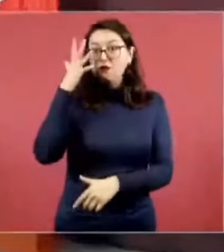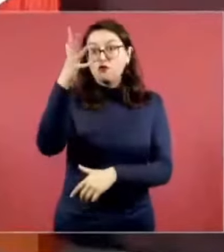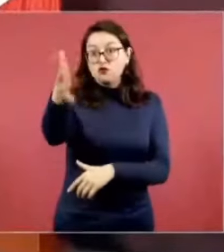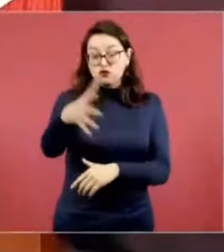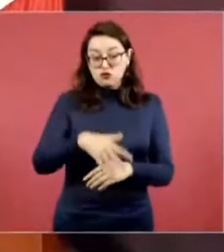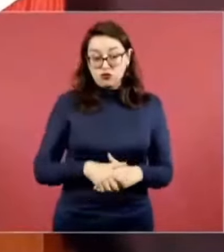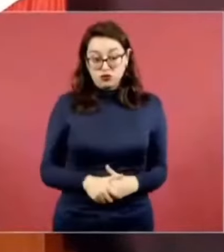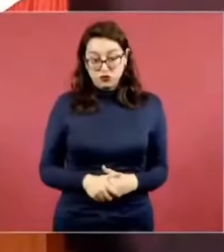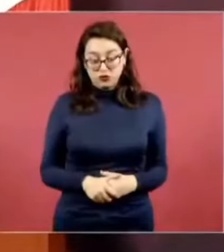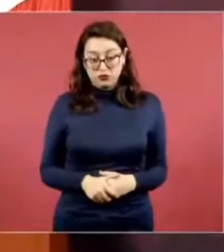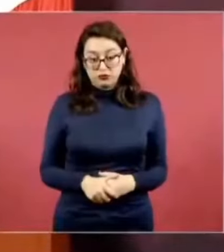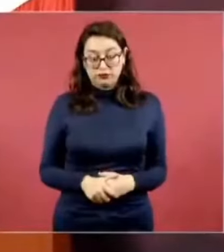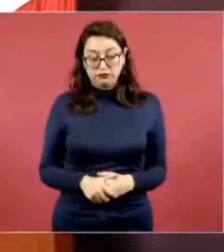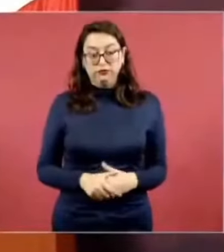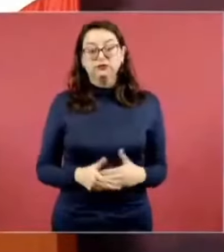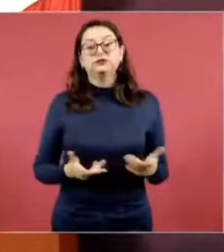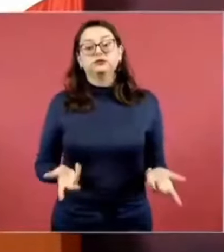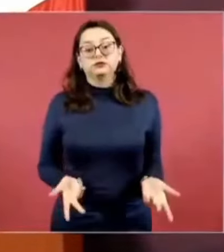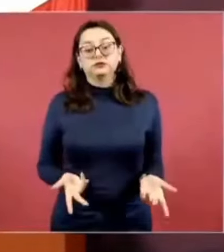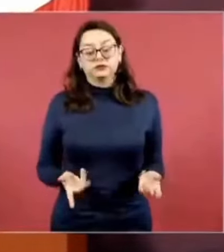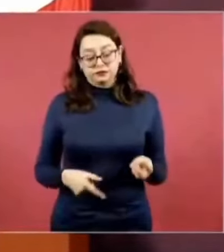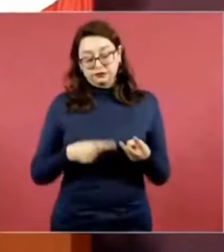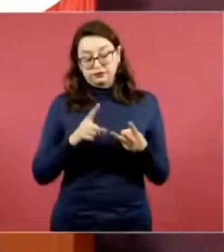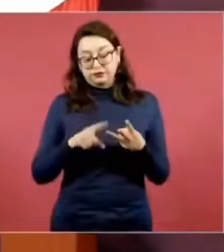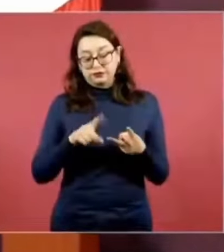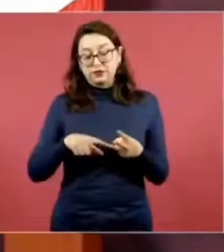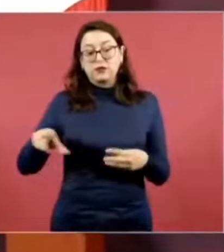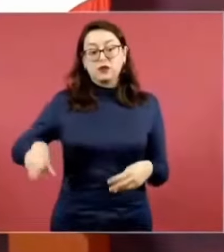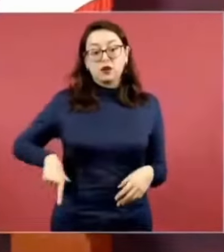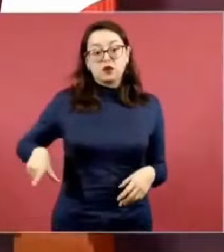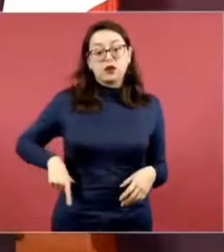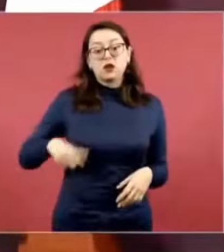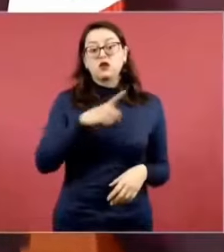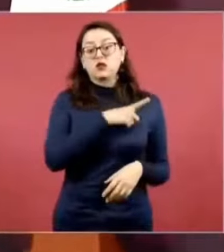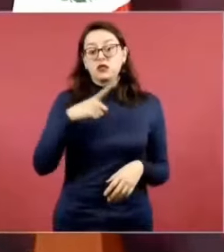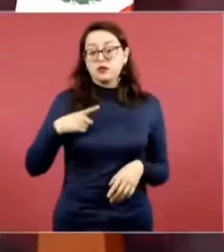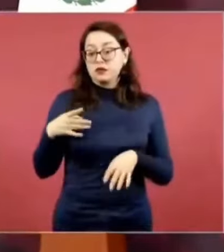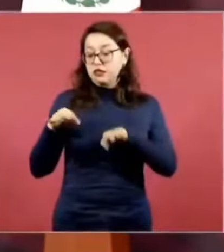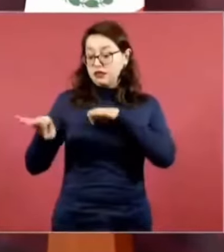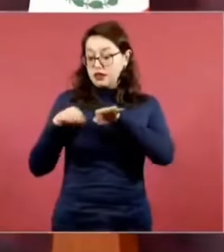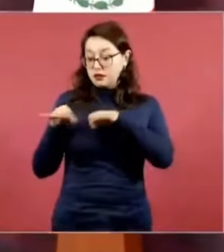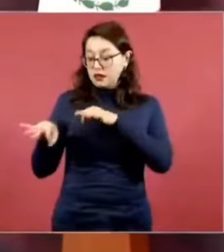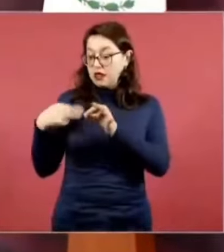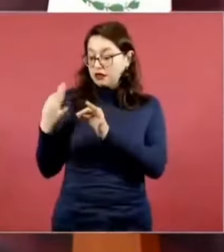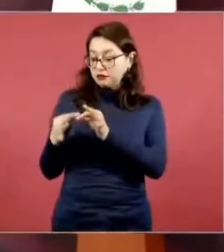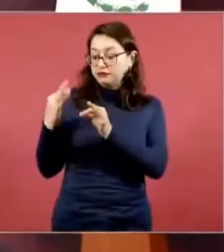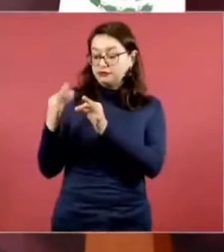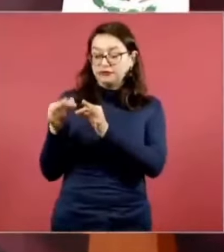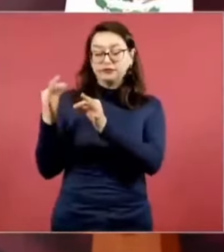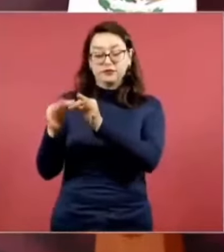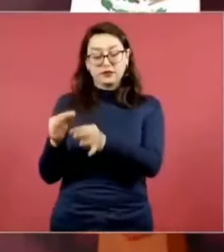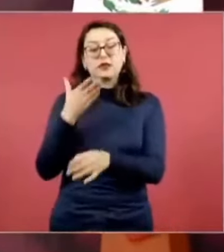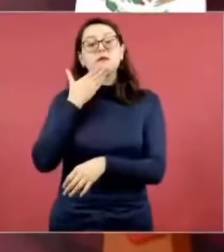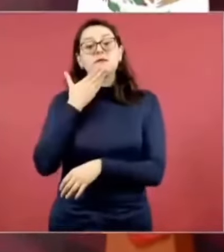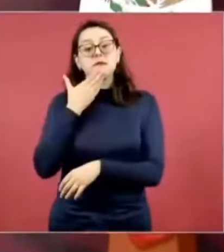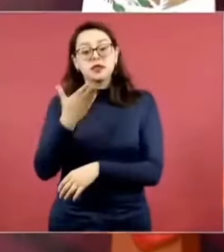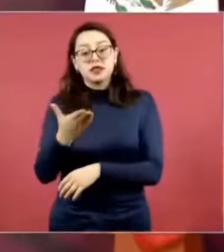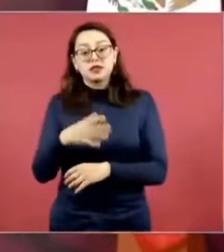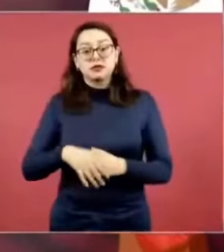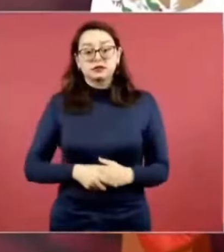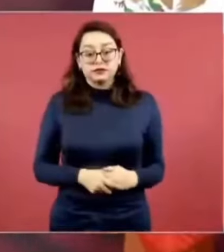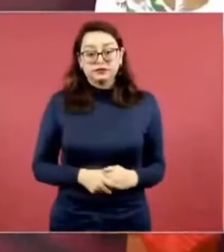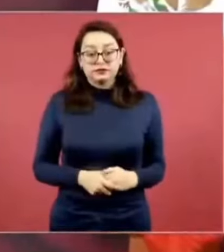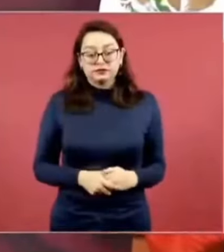resultados porque se puede aplicar una política anticorrupción